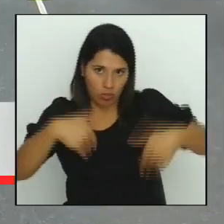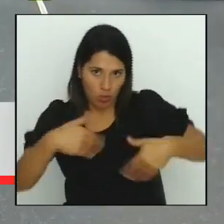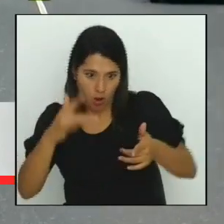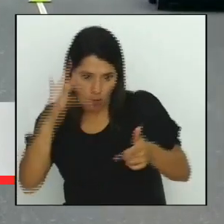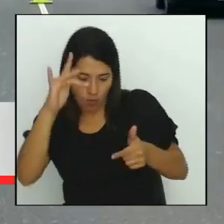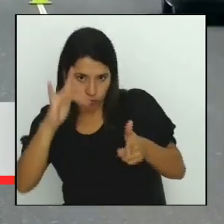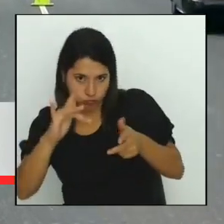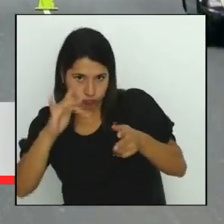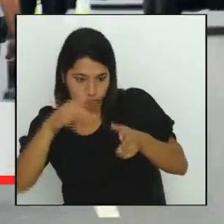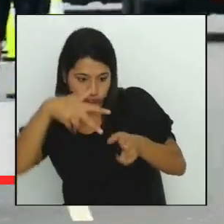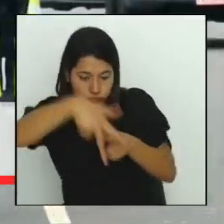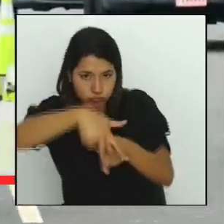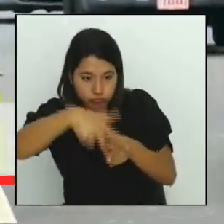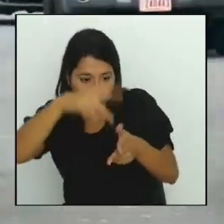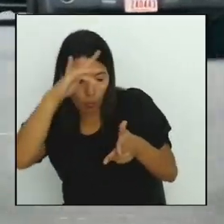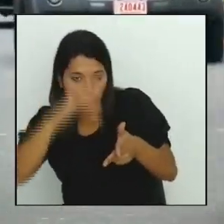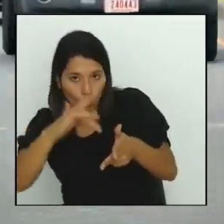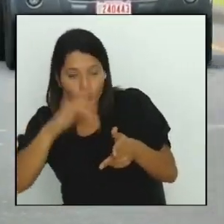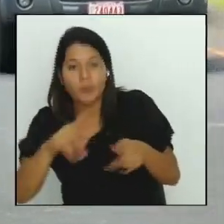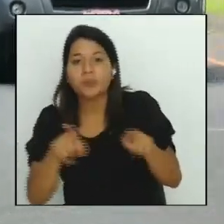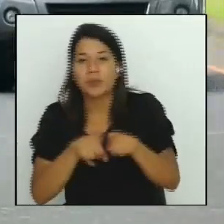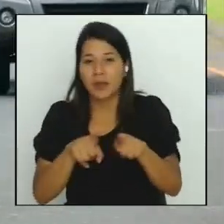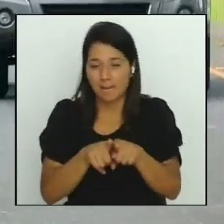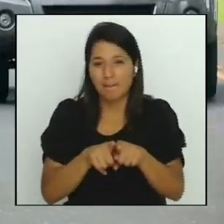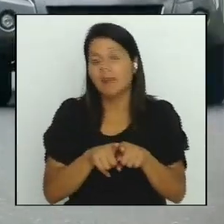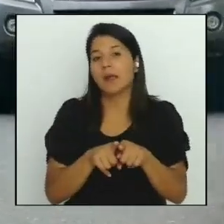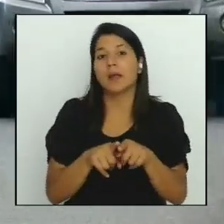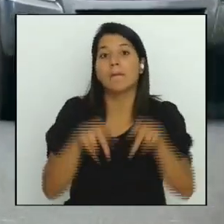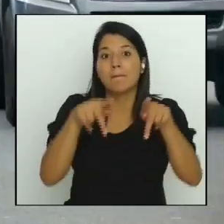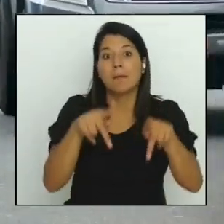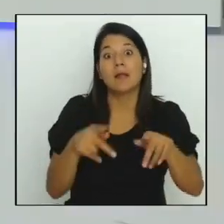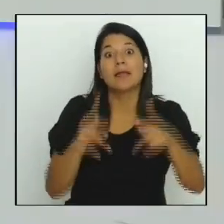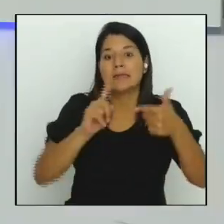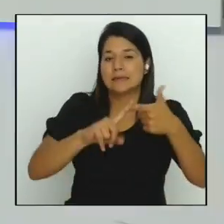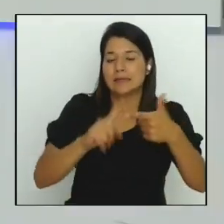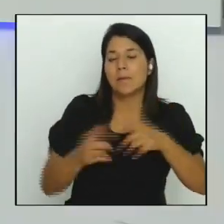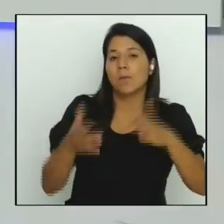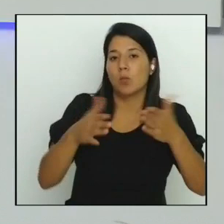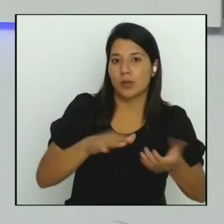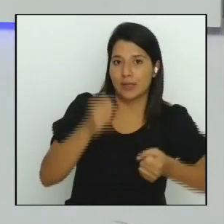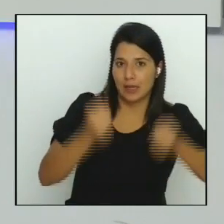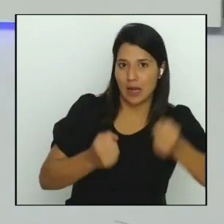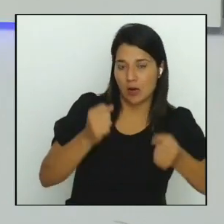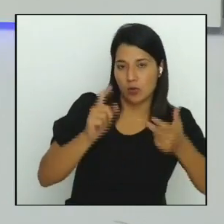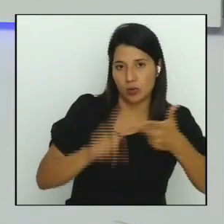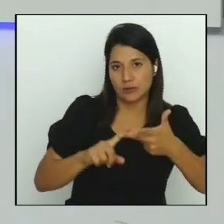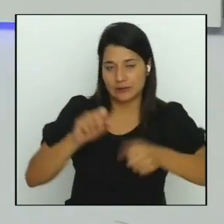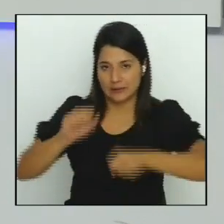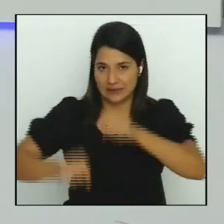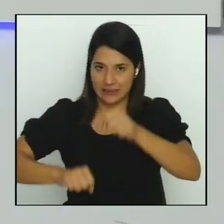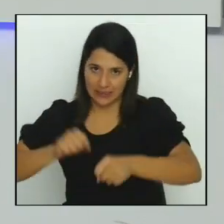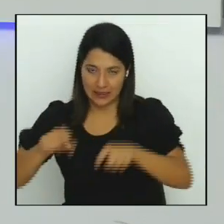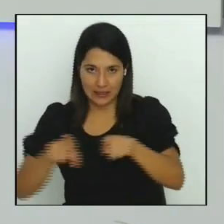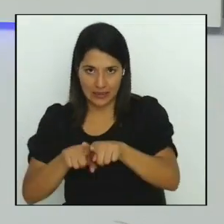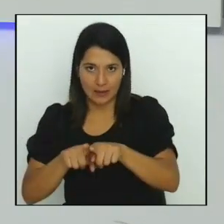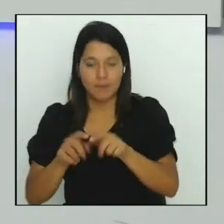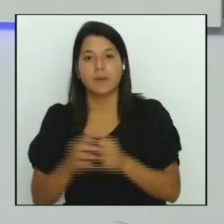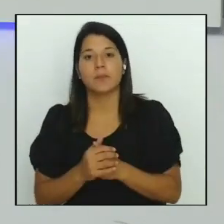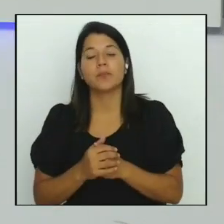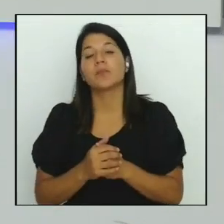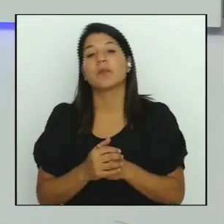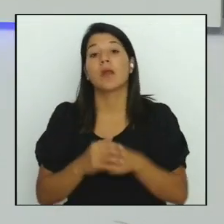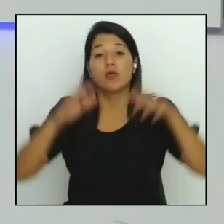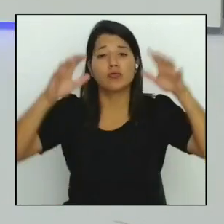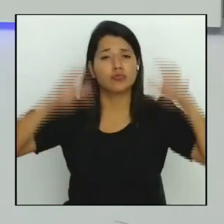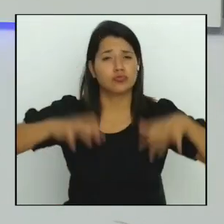ocupantes de los carros y el tercero los ciclistas. Los aguaceros se presentarán durante las tardes